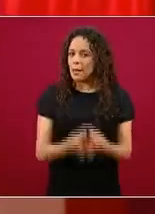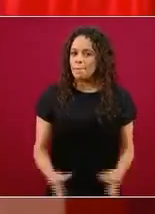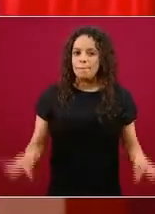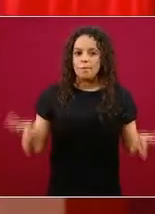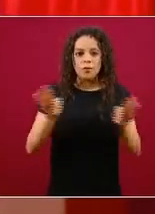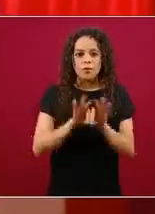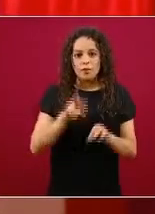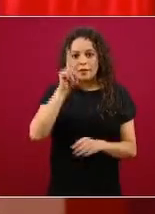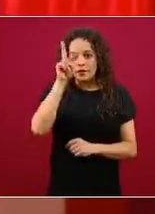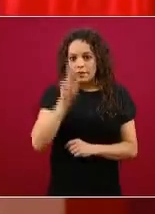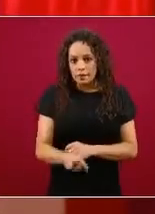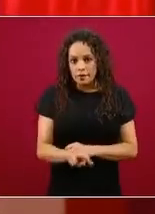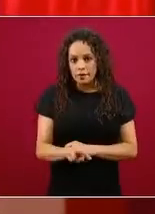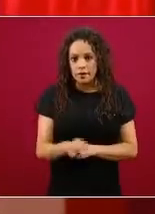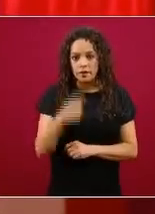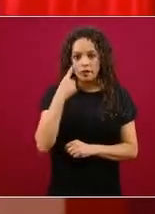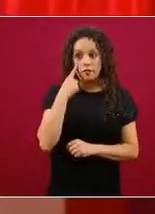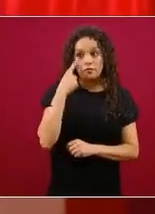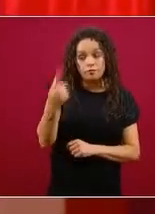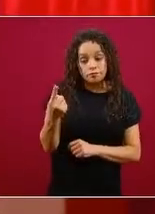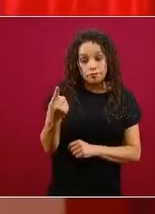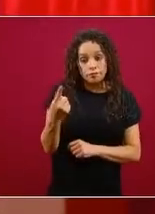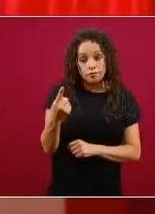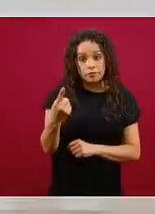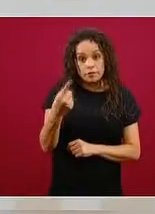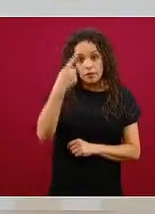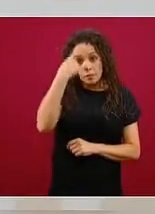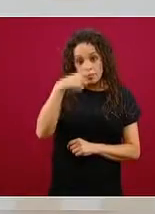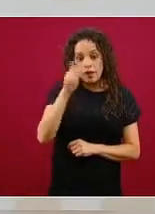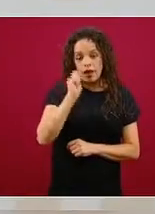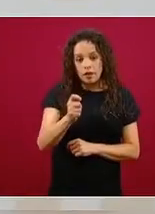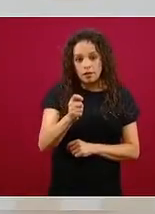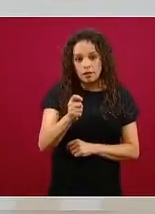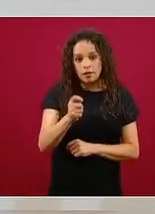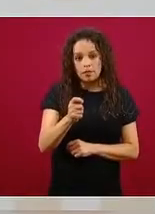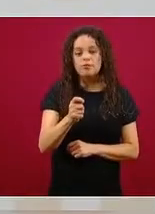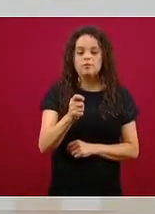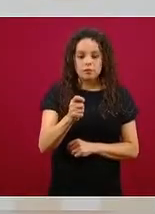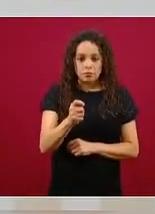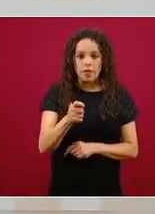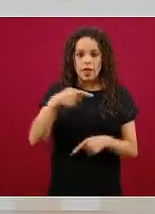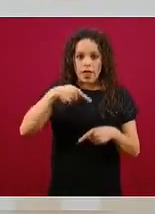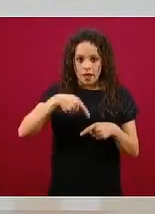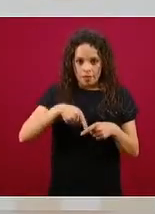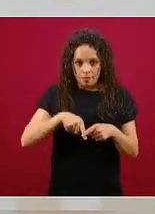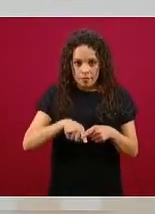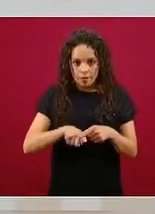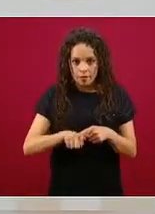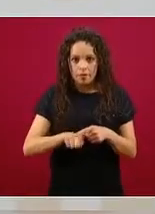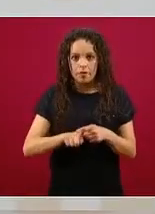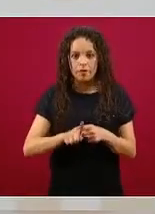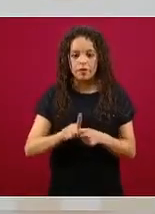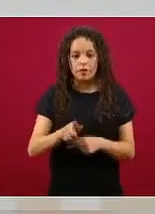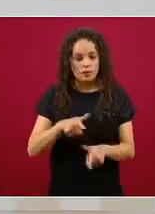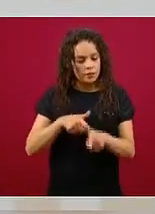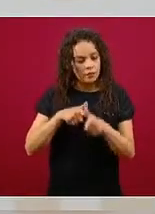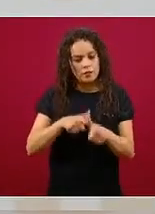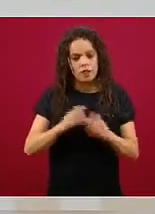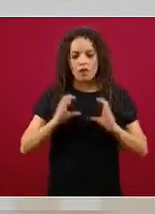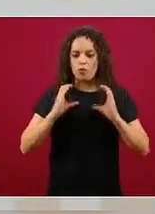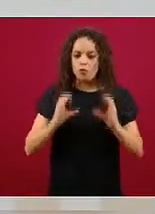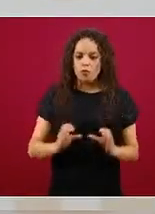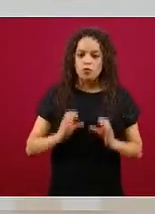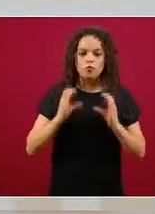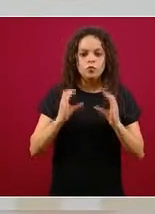empezar a incorporar ya no empezar continuar incorporando la prevención como una actitud